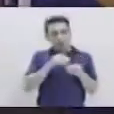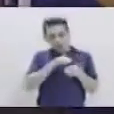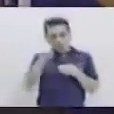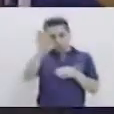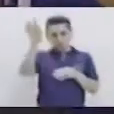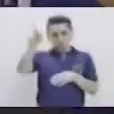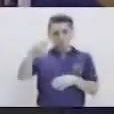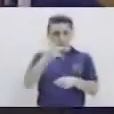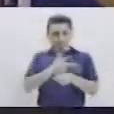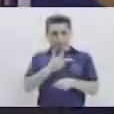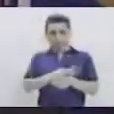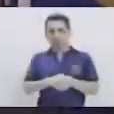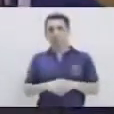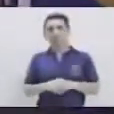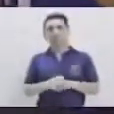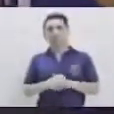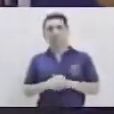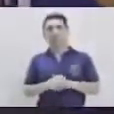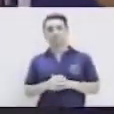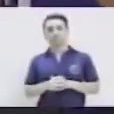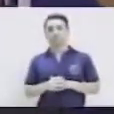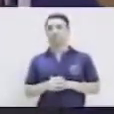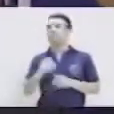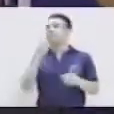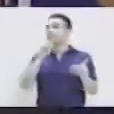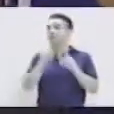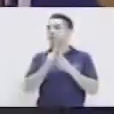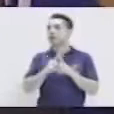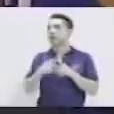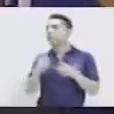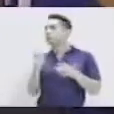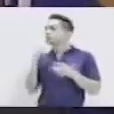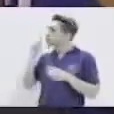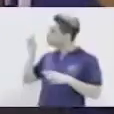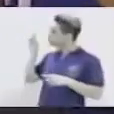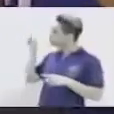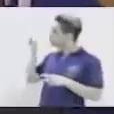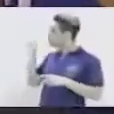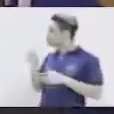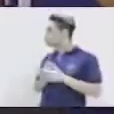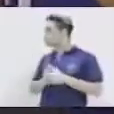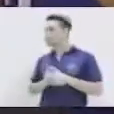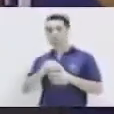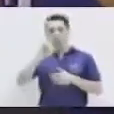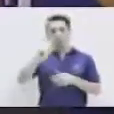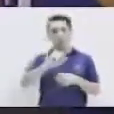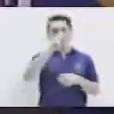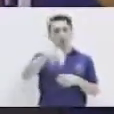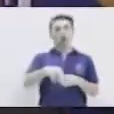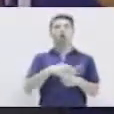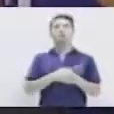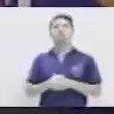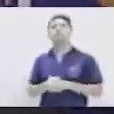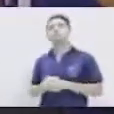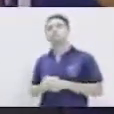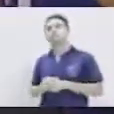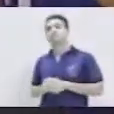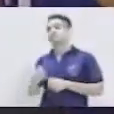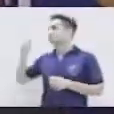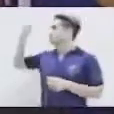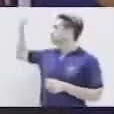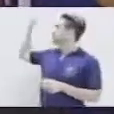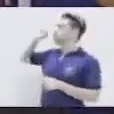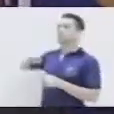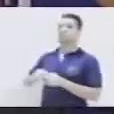Guatemala o departamentos. Está también, vamos a ver, en junio. Acá está